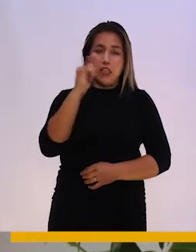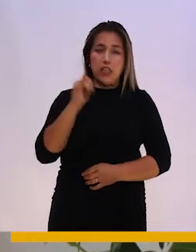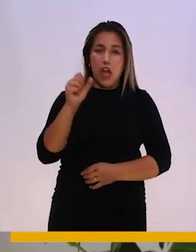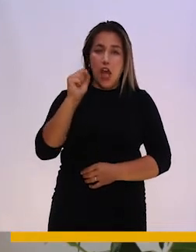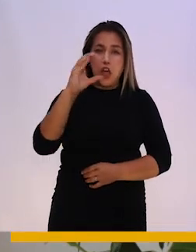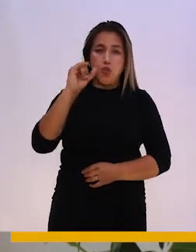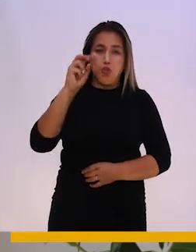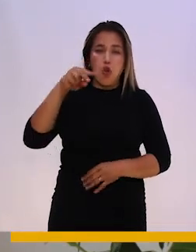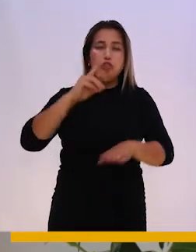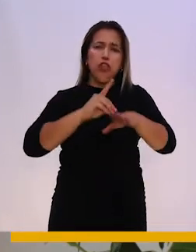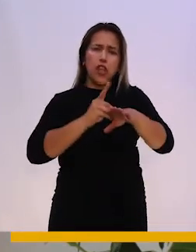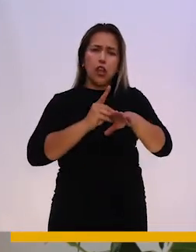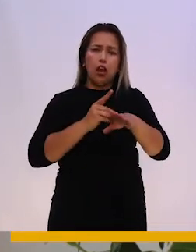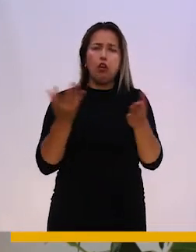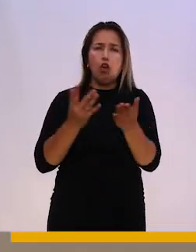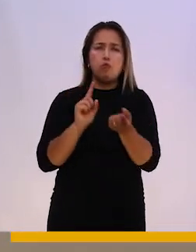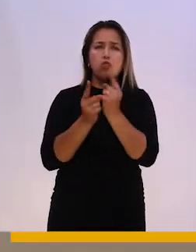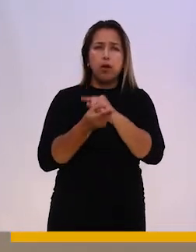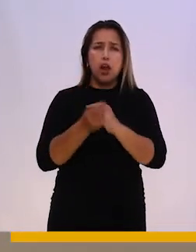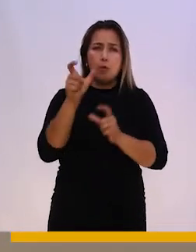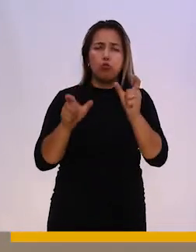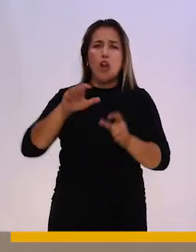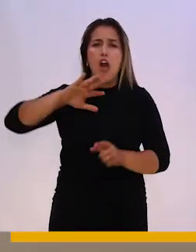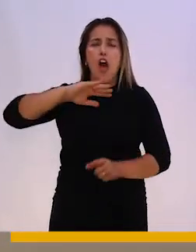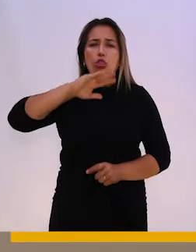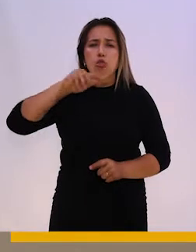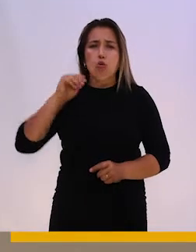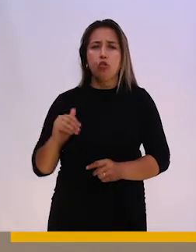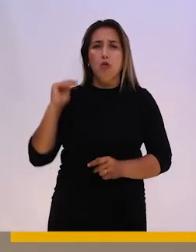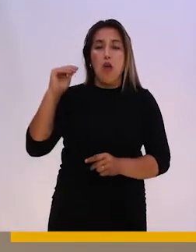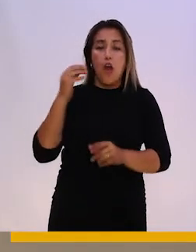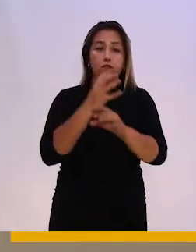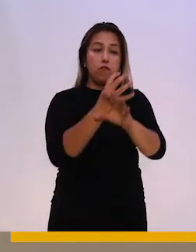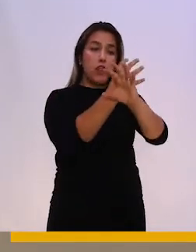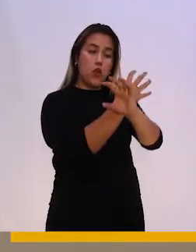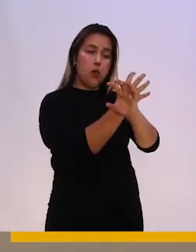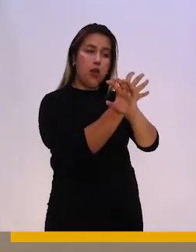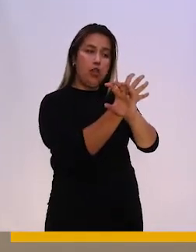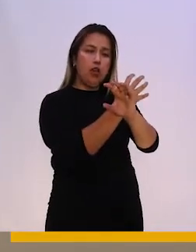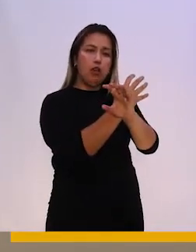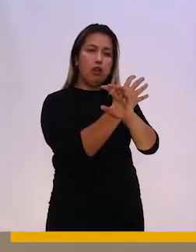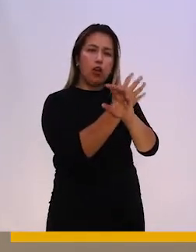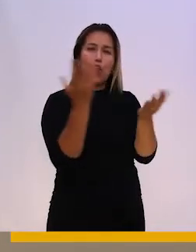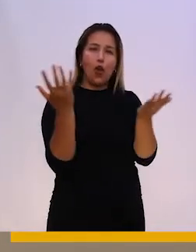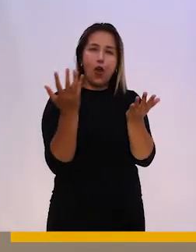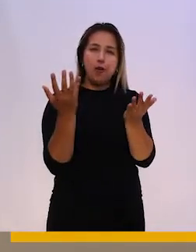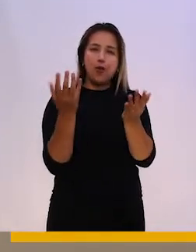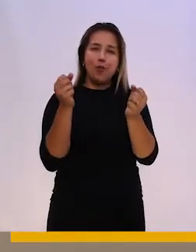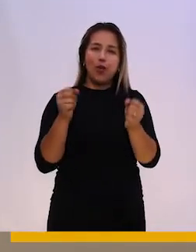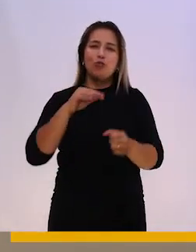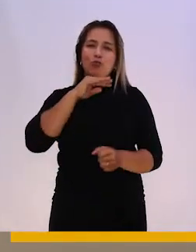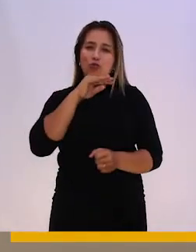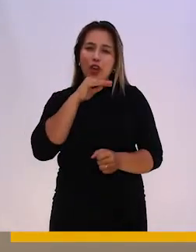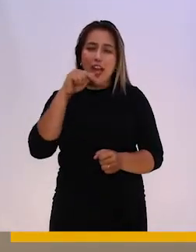sus beneficios, sus implicancias positivas. Las personas mayores pueden utilizar la videollamada sobre todo hoy en día que